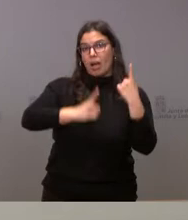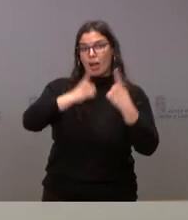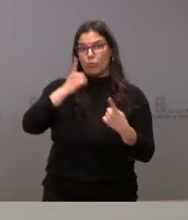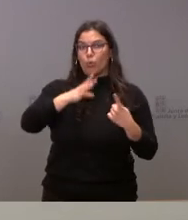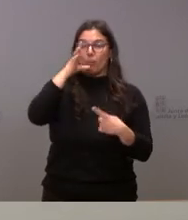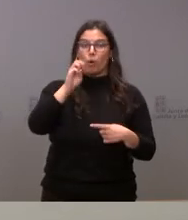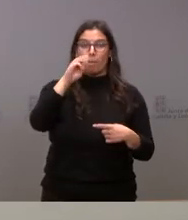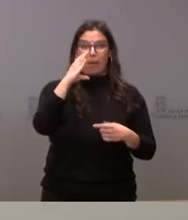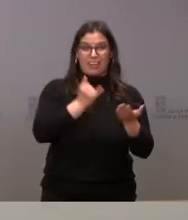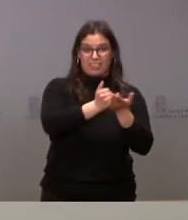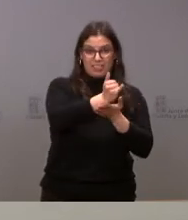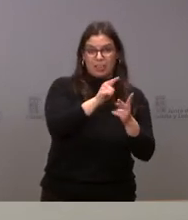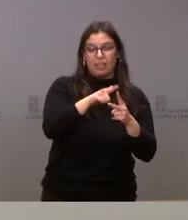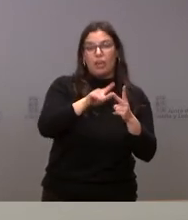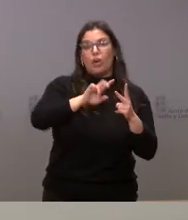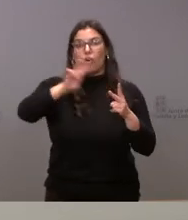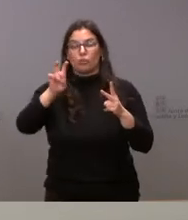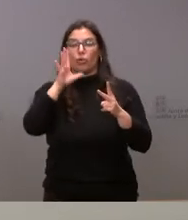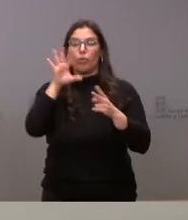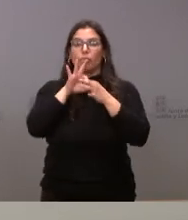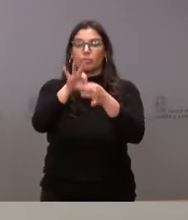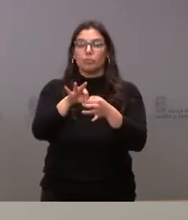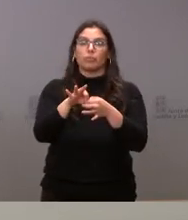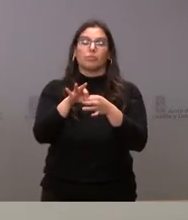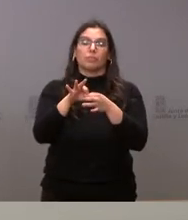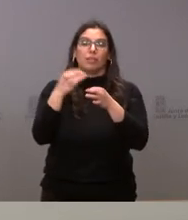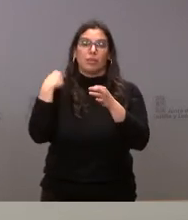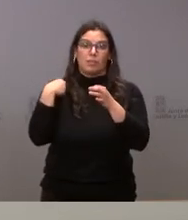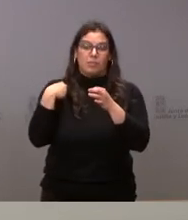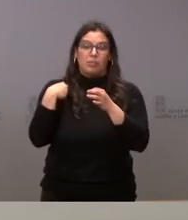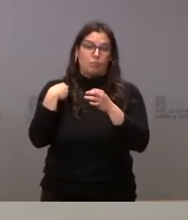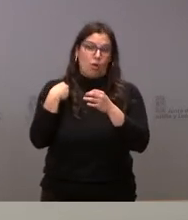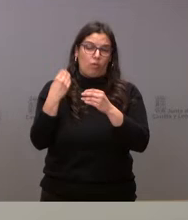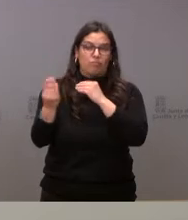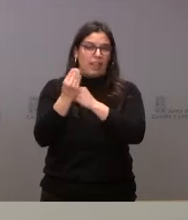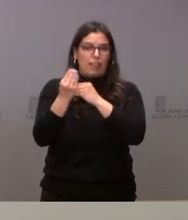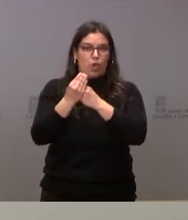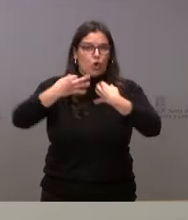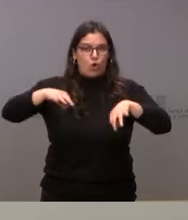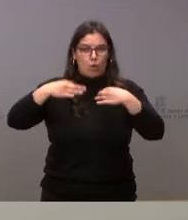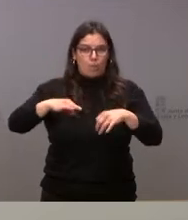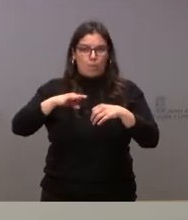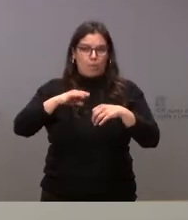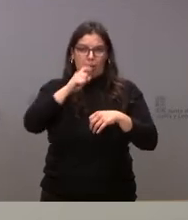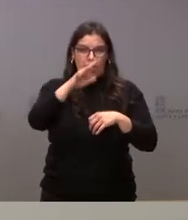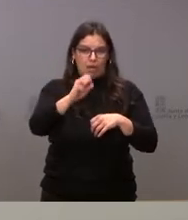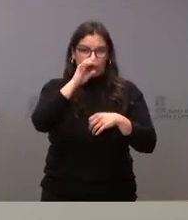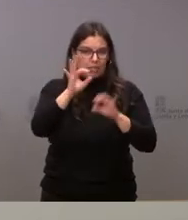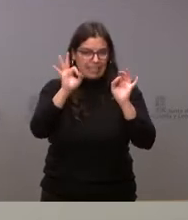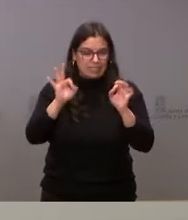PAC, otros procedentes del marco financiero plurianual ordinario y el resto procedentes de